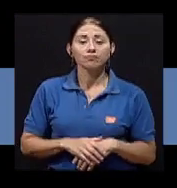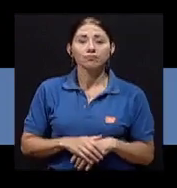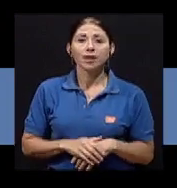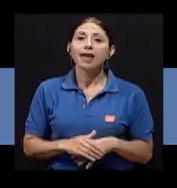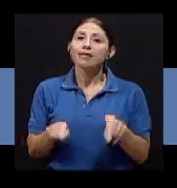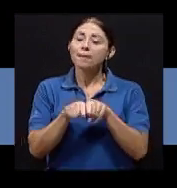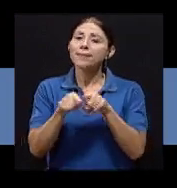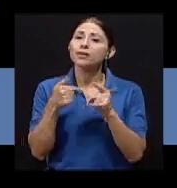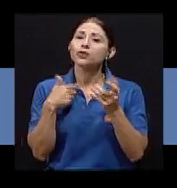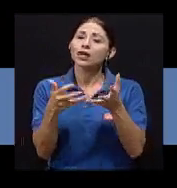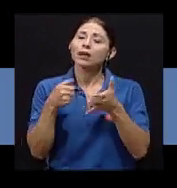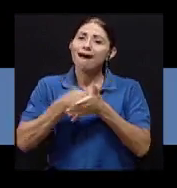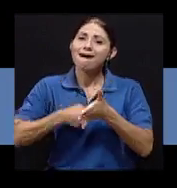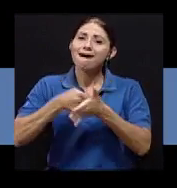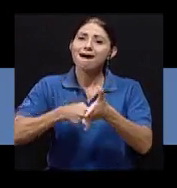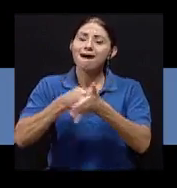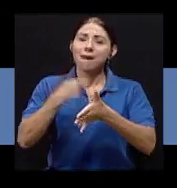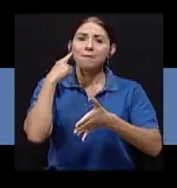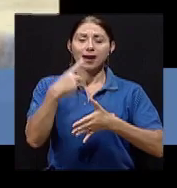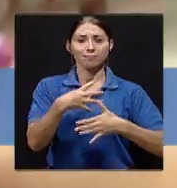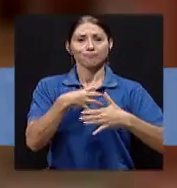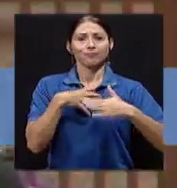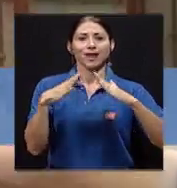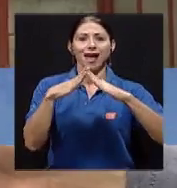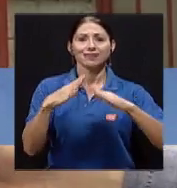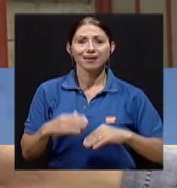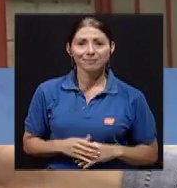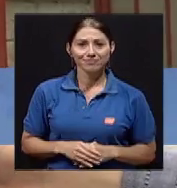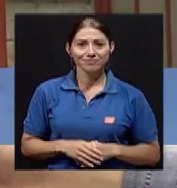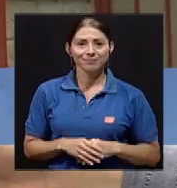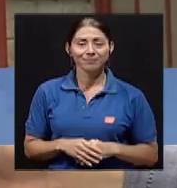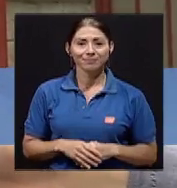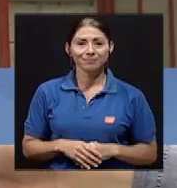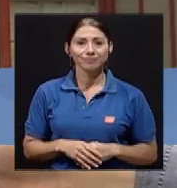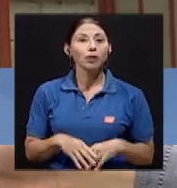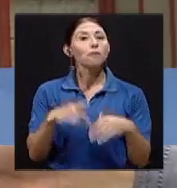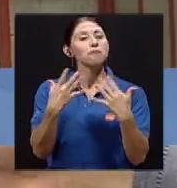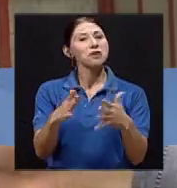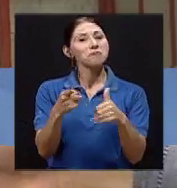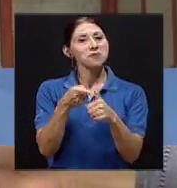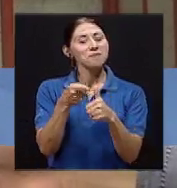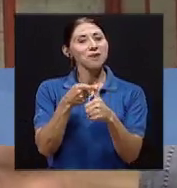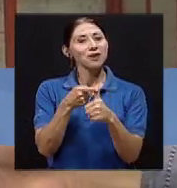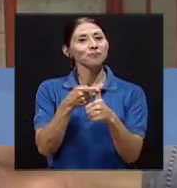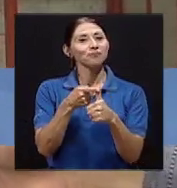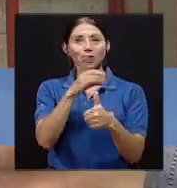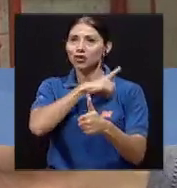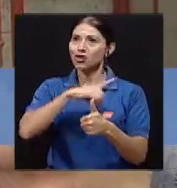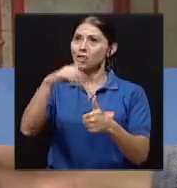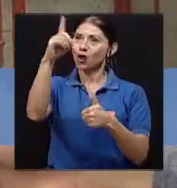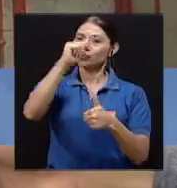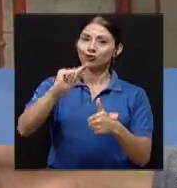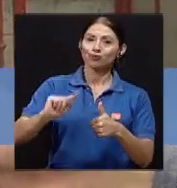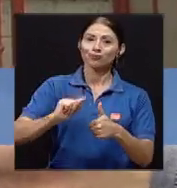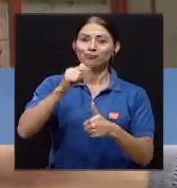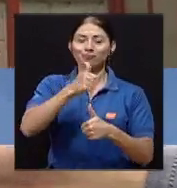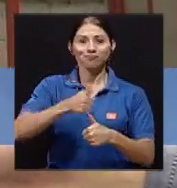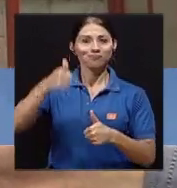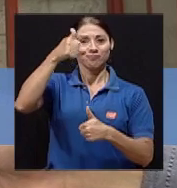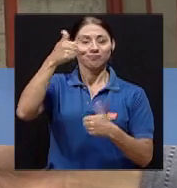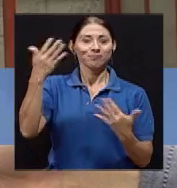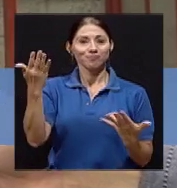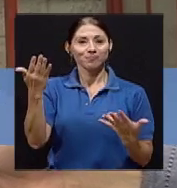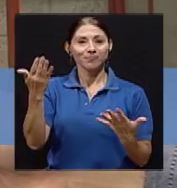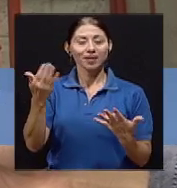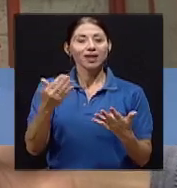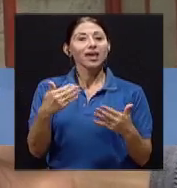Después, quiero luchar por tener una casa propia. Bueno, primero que todo, poniendo a Dios por delante, ¿verdad?